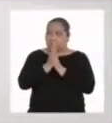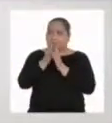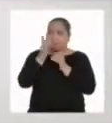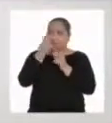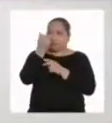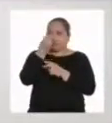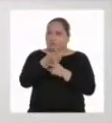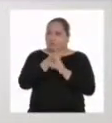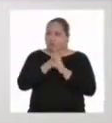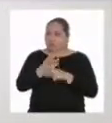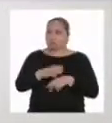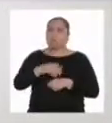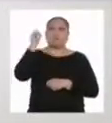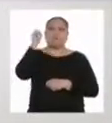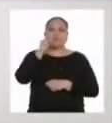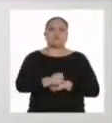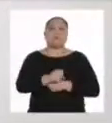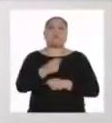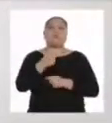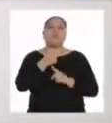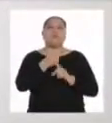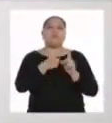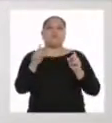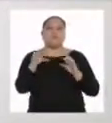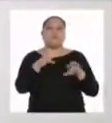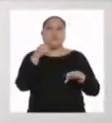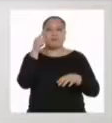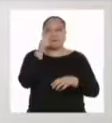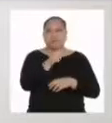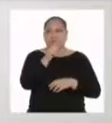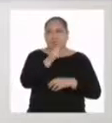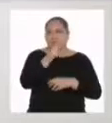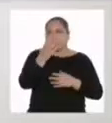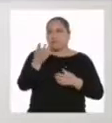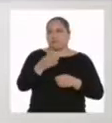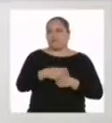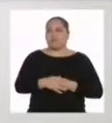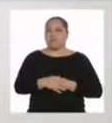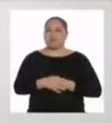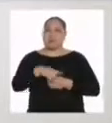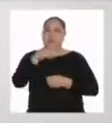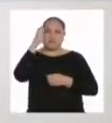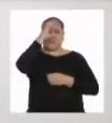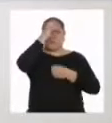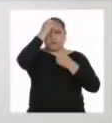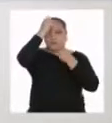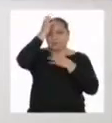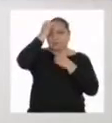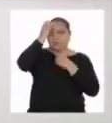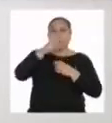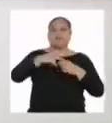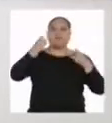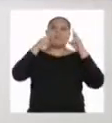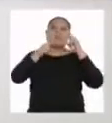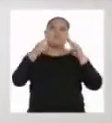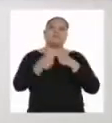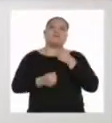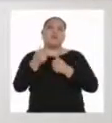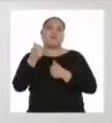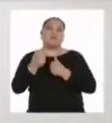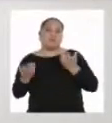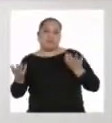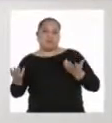Así es. Lo que tendrías que hacer tú por tu cuenta es informarte y ver qué